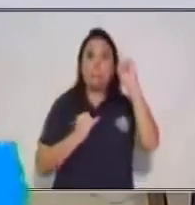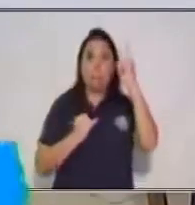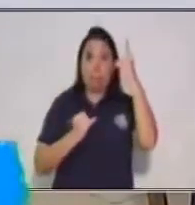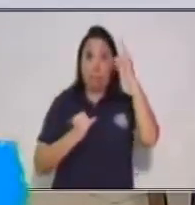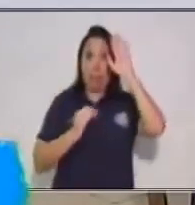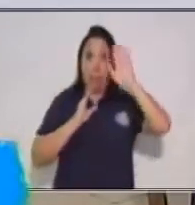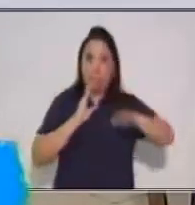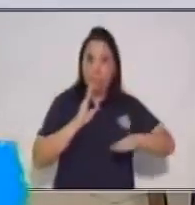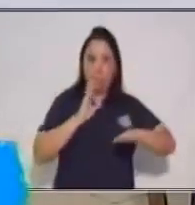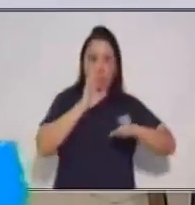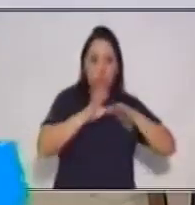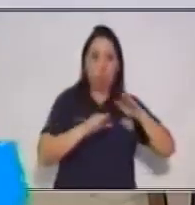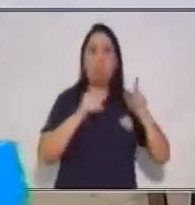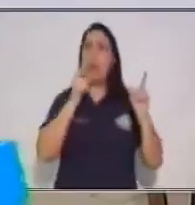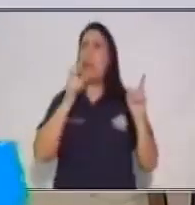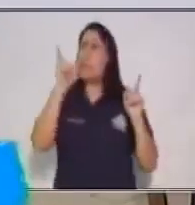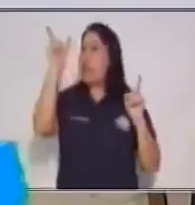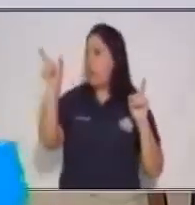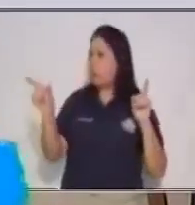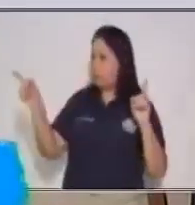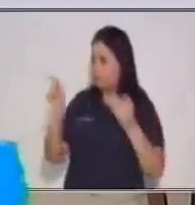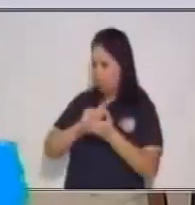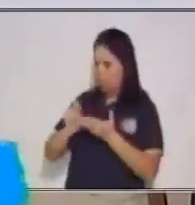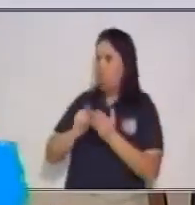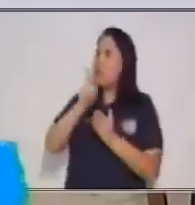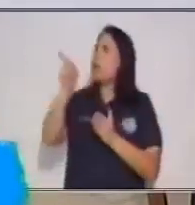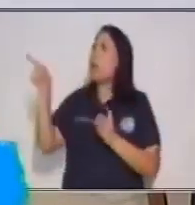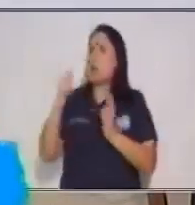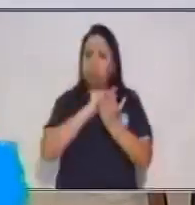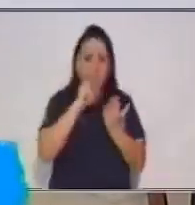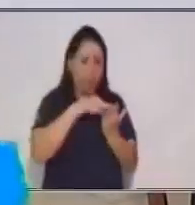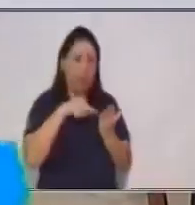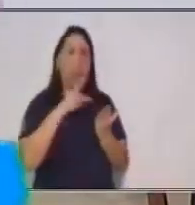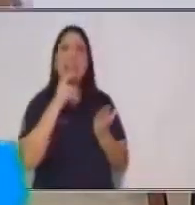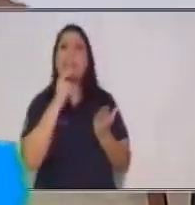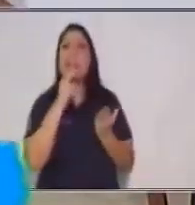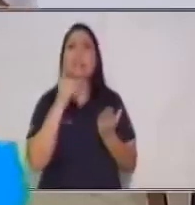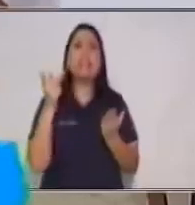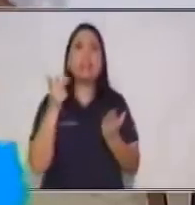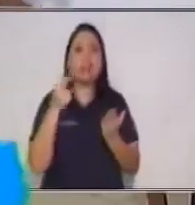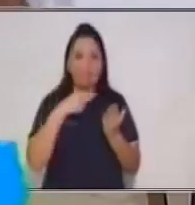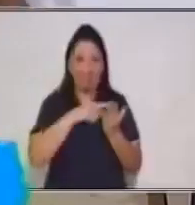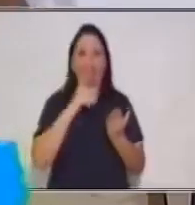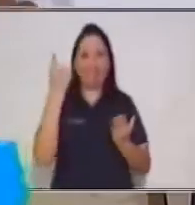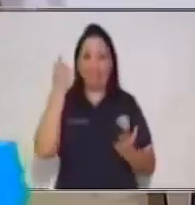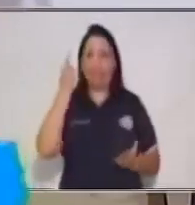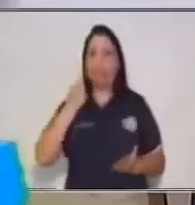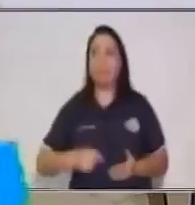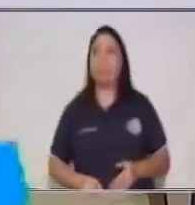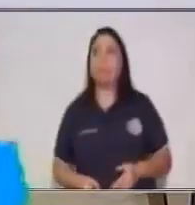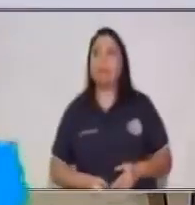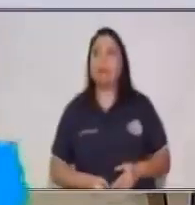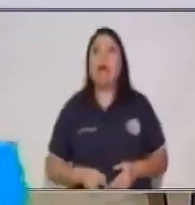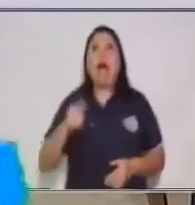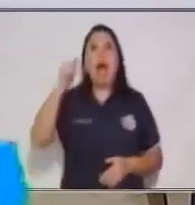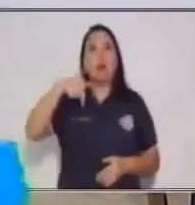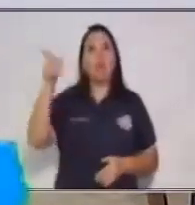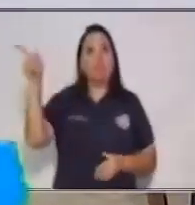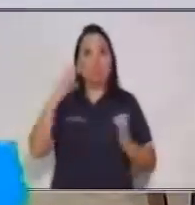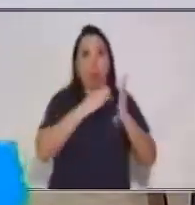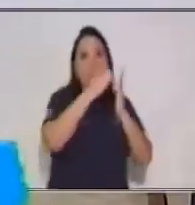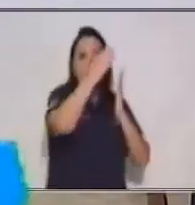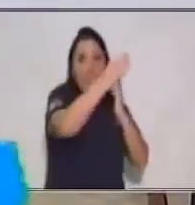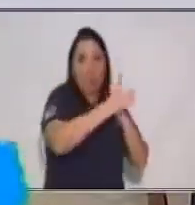quién le voy a escribir? ¿Quién me va a leer? Entonces, sígueme acá. Y vamos a planificar nuestro